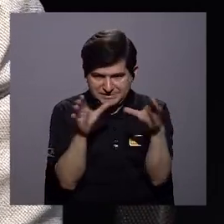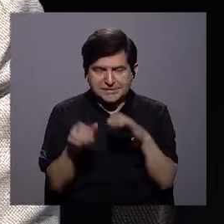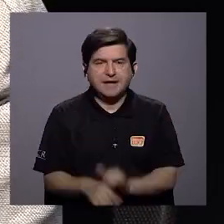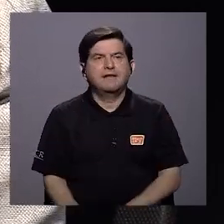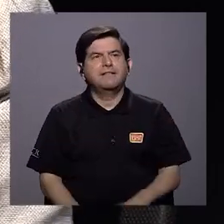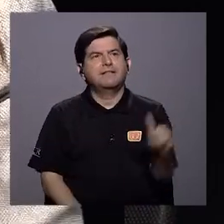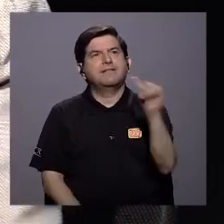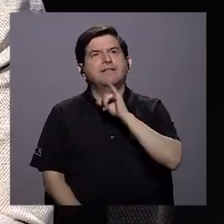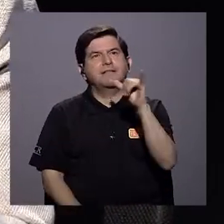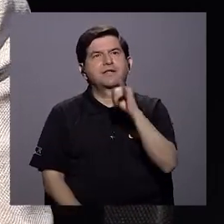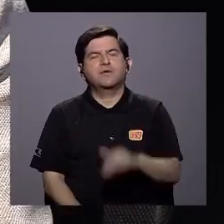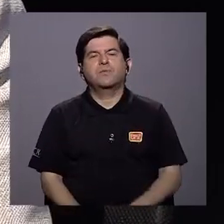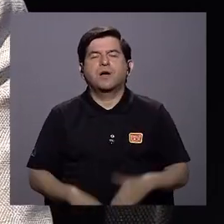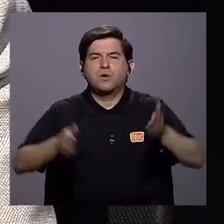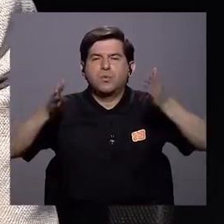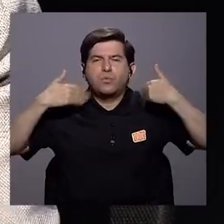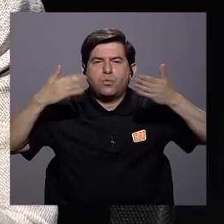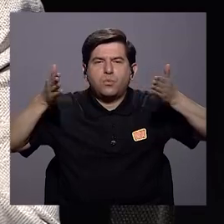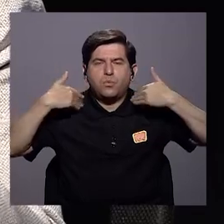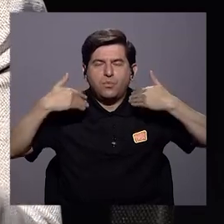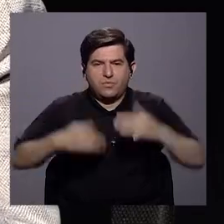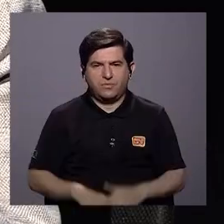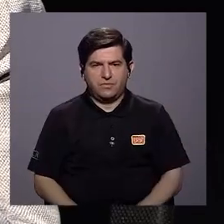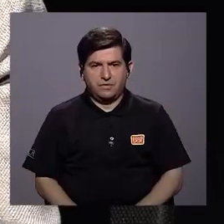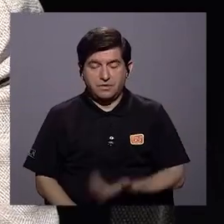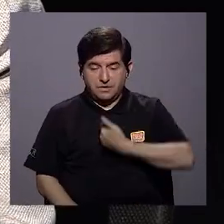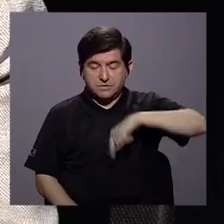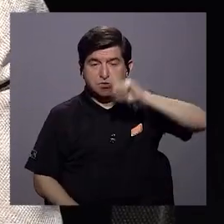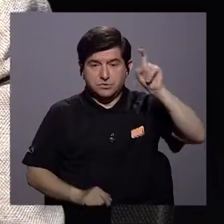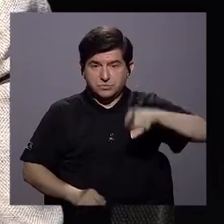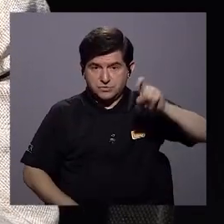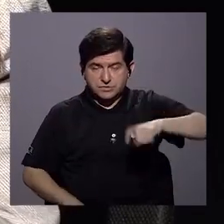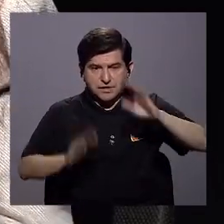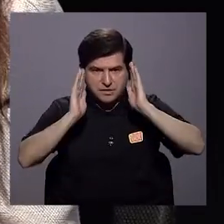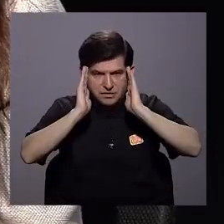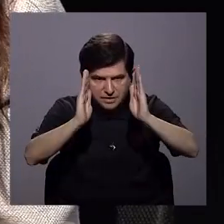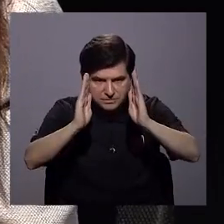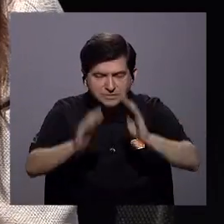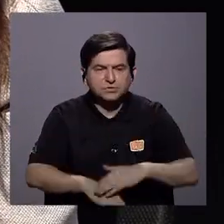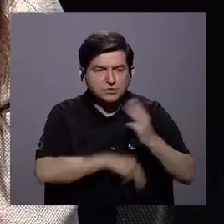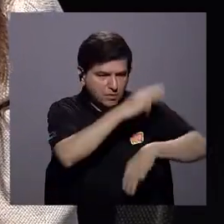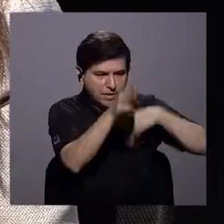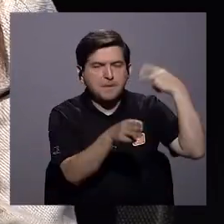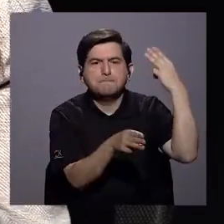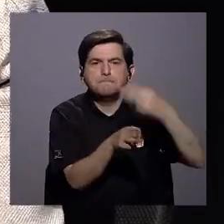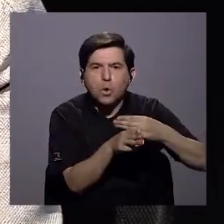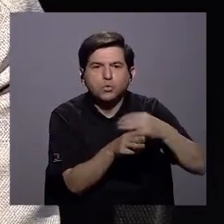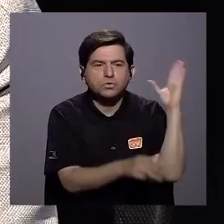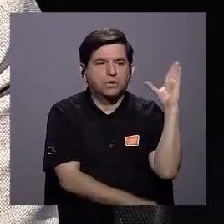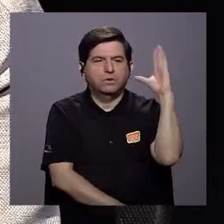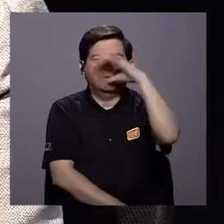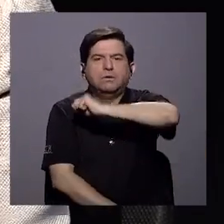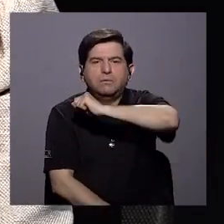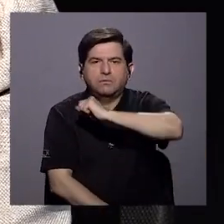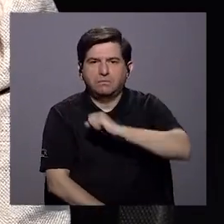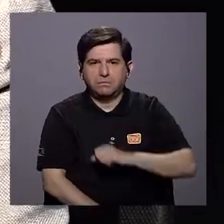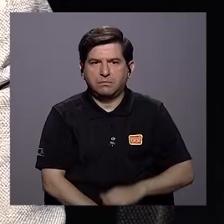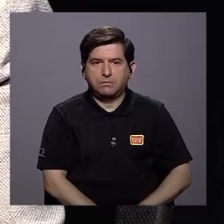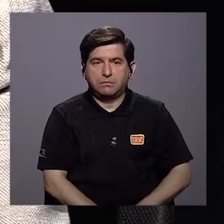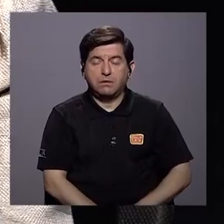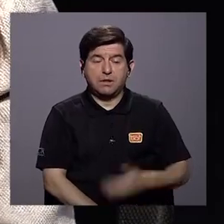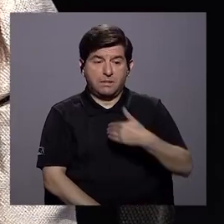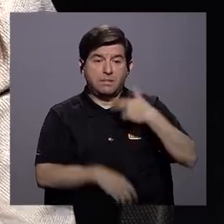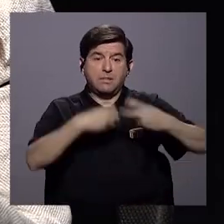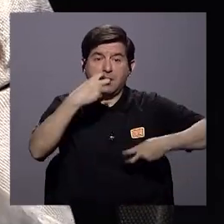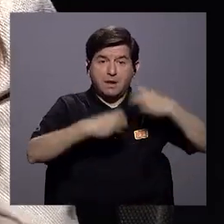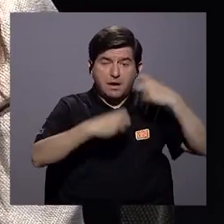y también incluso climáticos. Cuando nos ponemos a analizar qué está pasando en el mundo, nos hemos dado cuenta, por supuesto, que